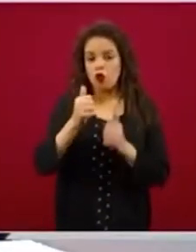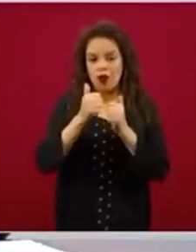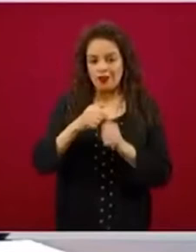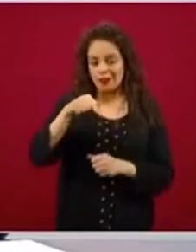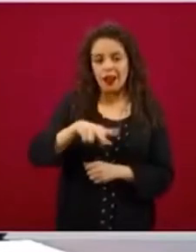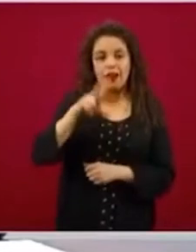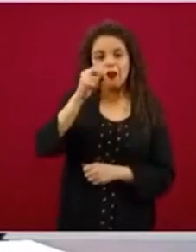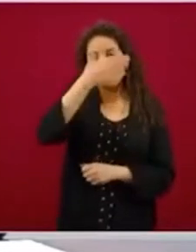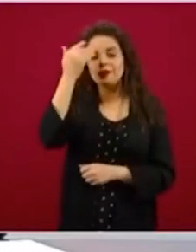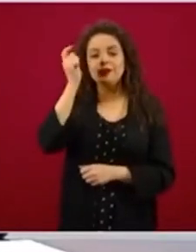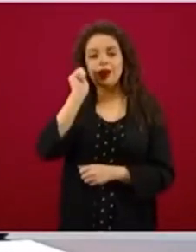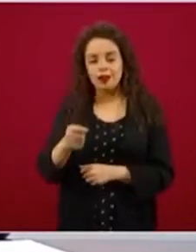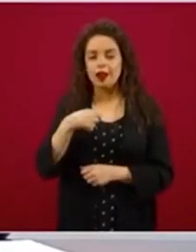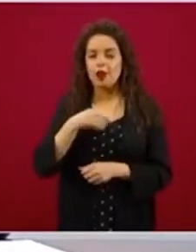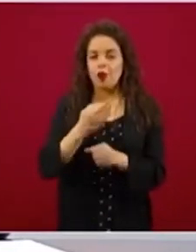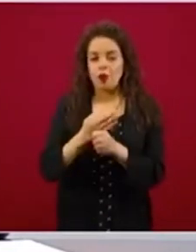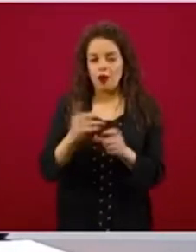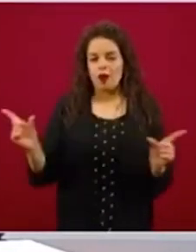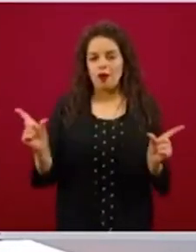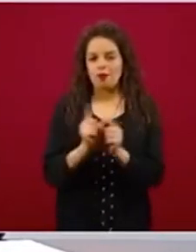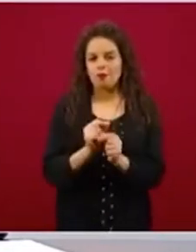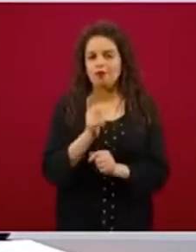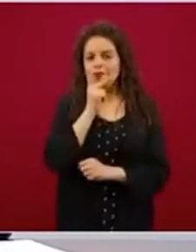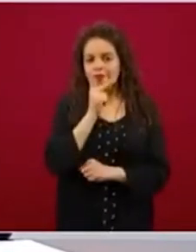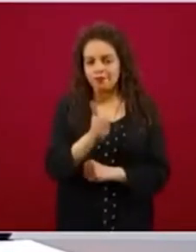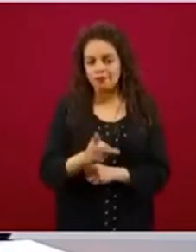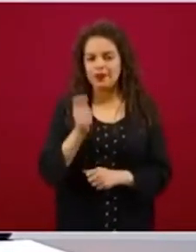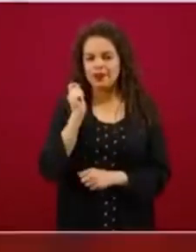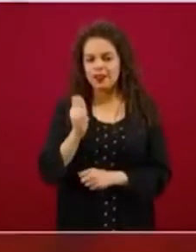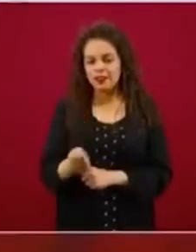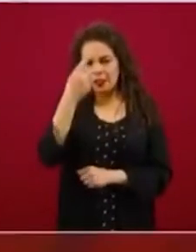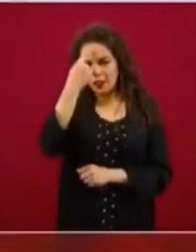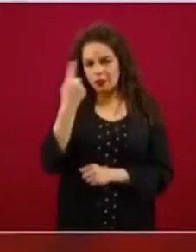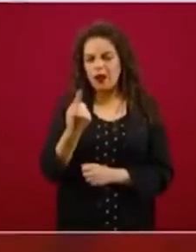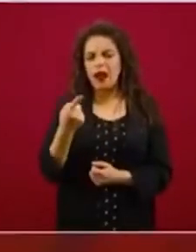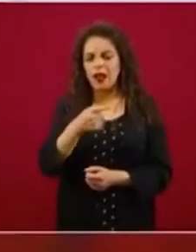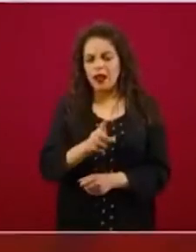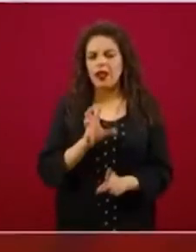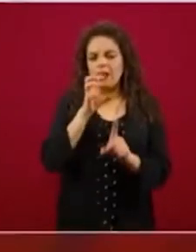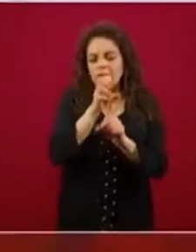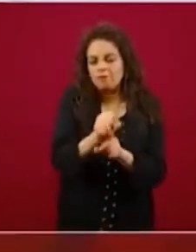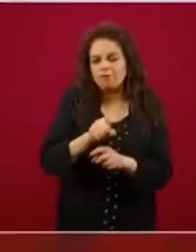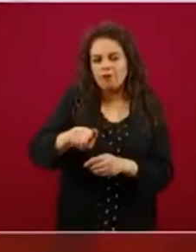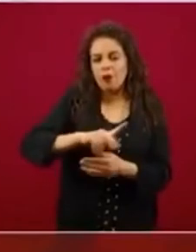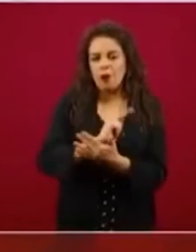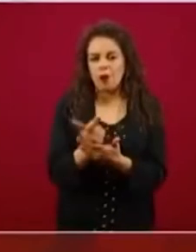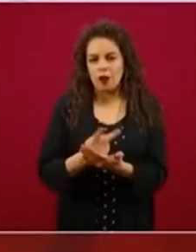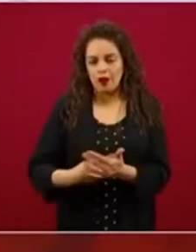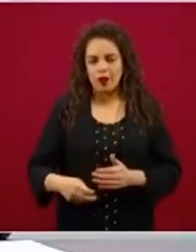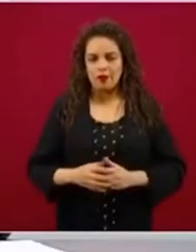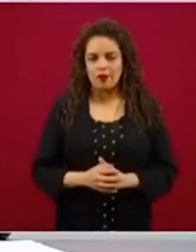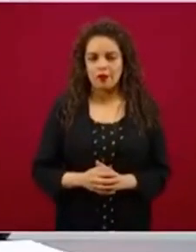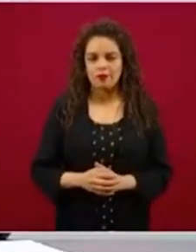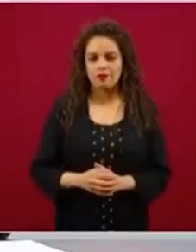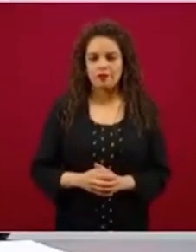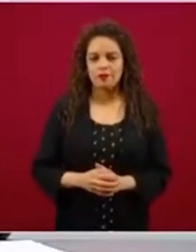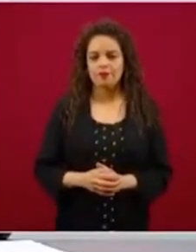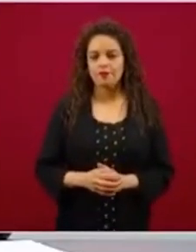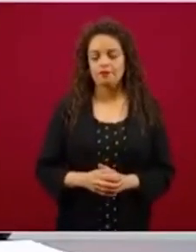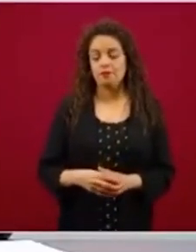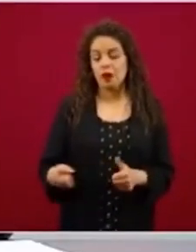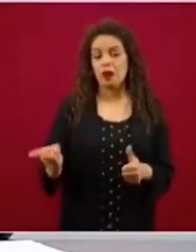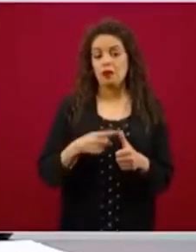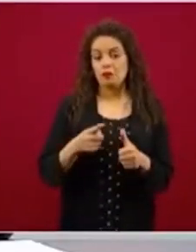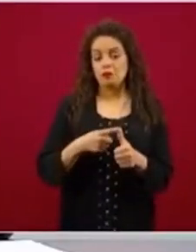sintetizar en breves palabras la filosofía de este programa. Se trata en términos sociales primero